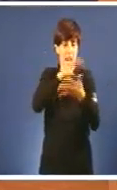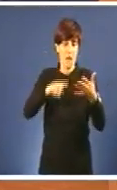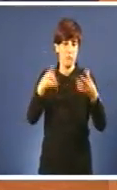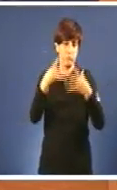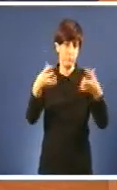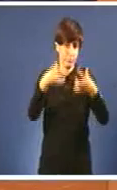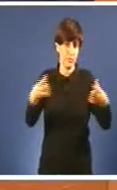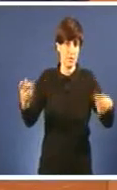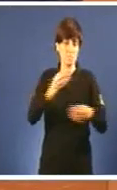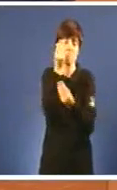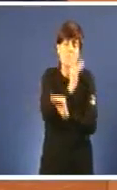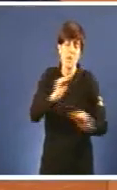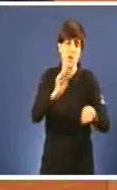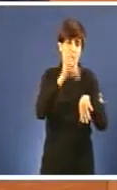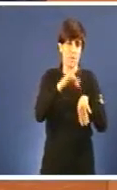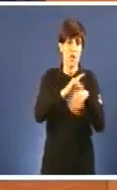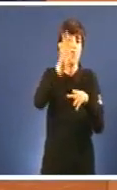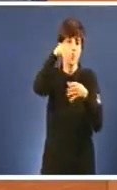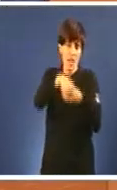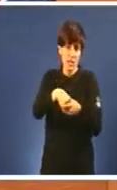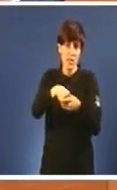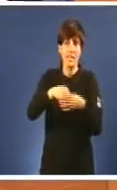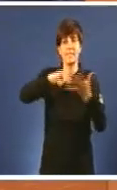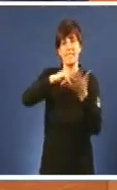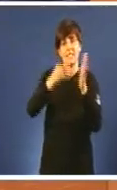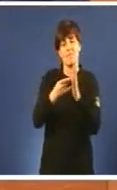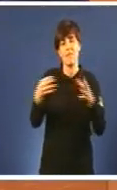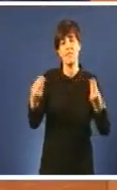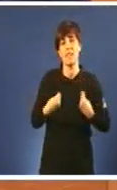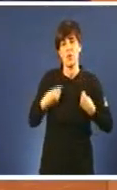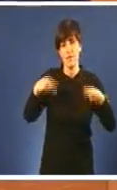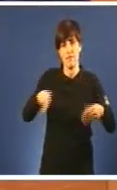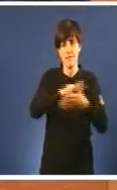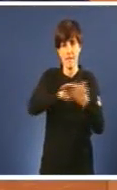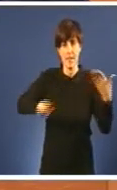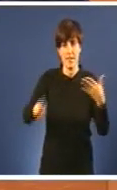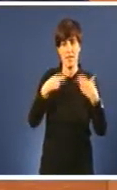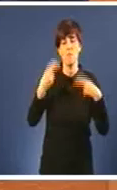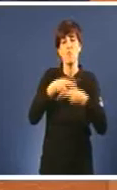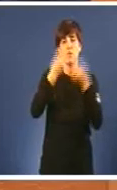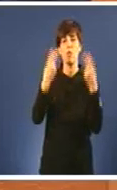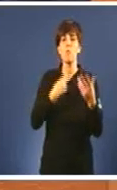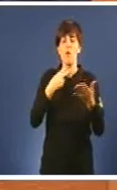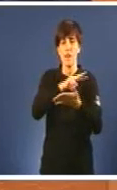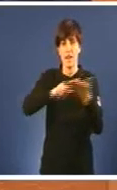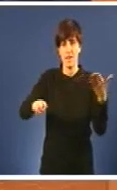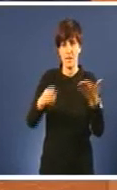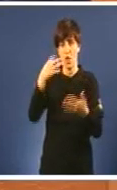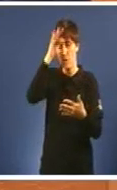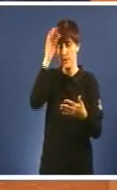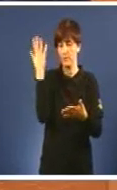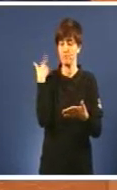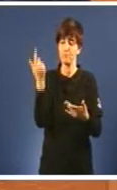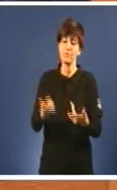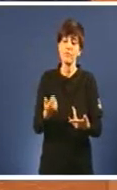un dos mellores médicos que tivo o sistema De saúde galego Publicado na voz de Galicia O pasado domingo Hai que tener en cuenta